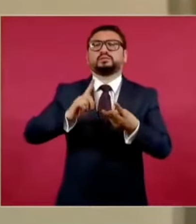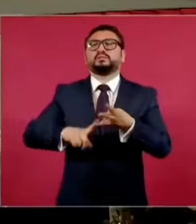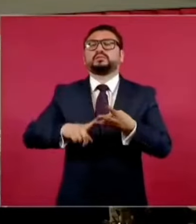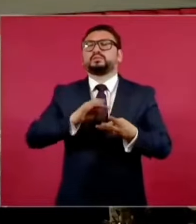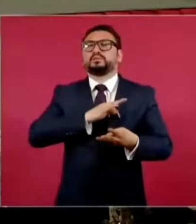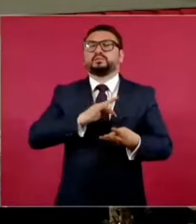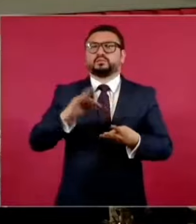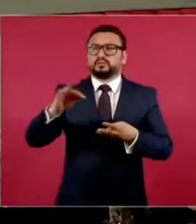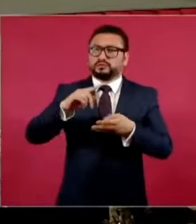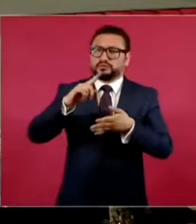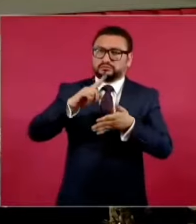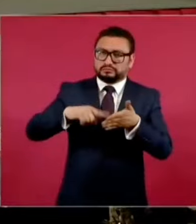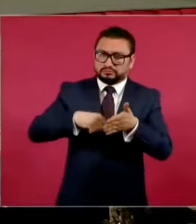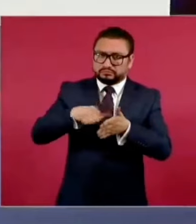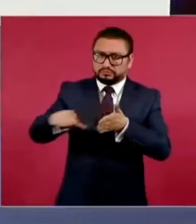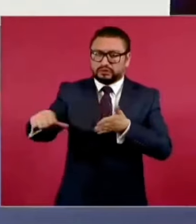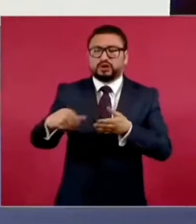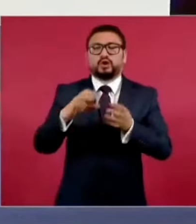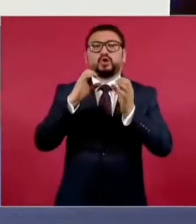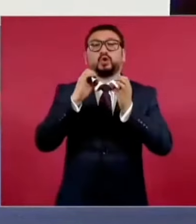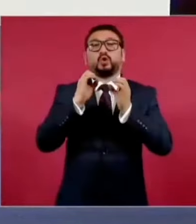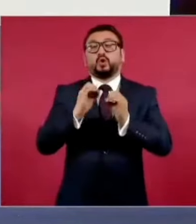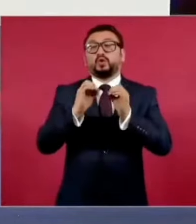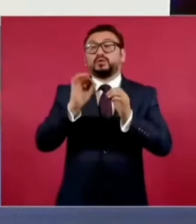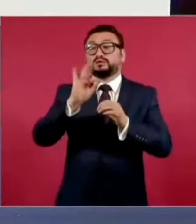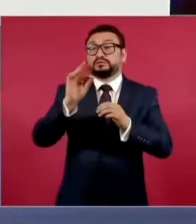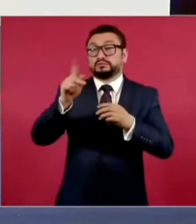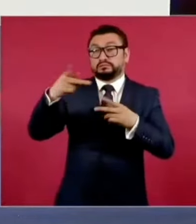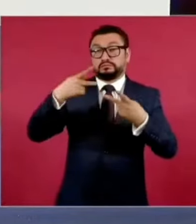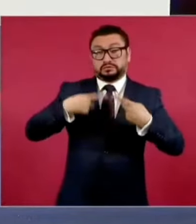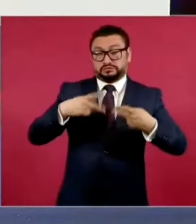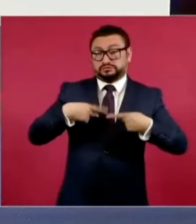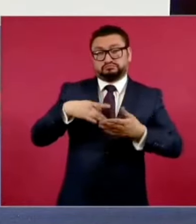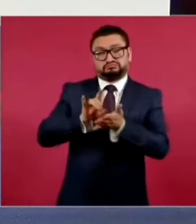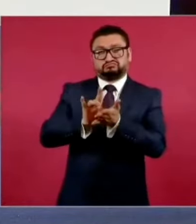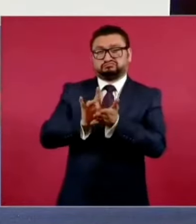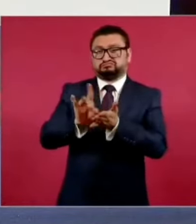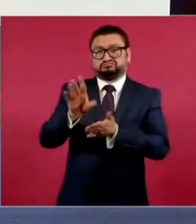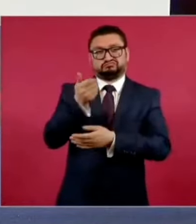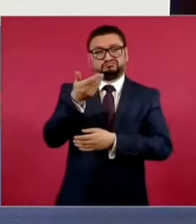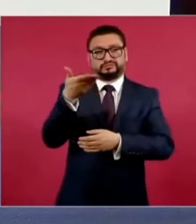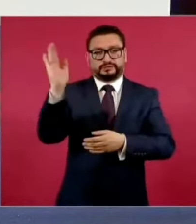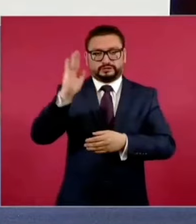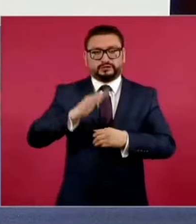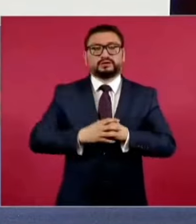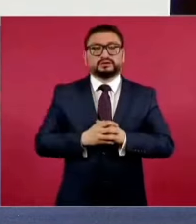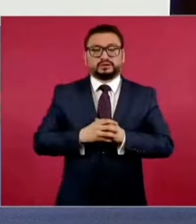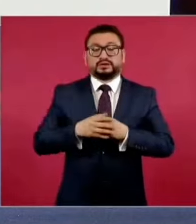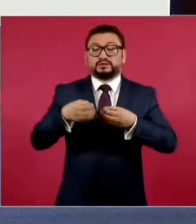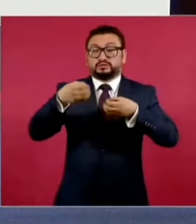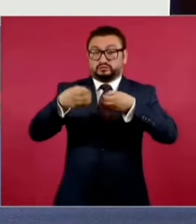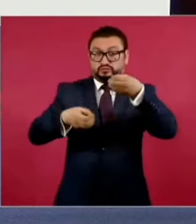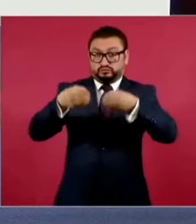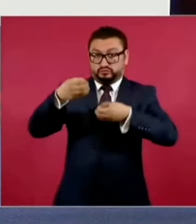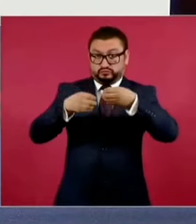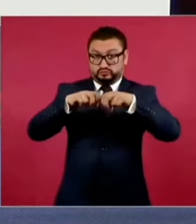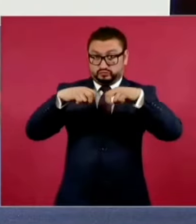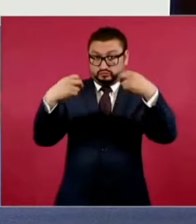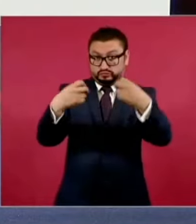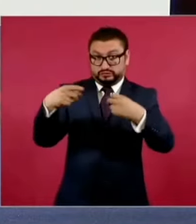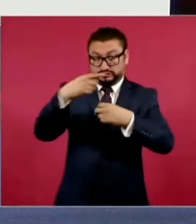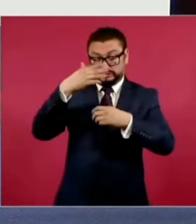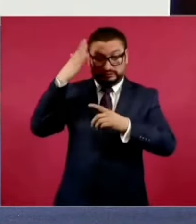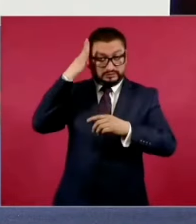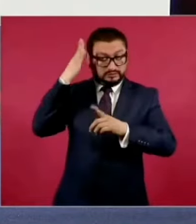pueden ser incluso destituciones. En el caso específico de los ministros, el